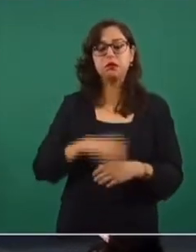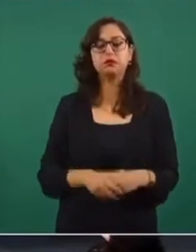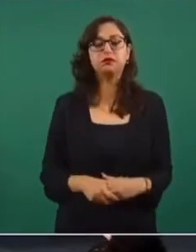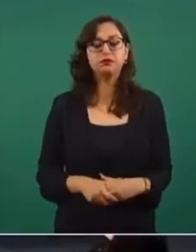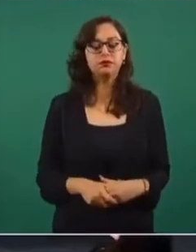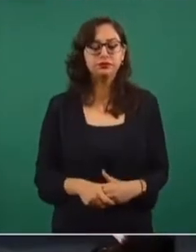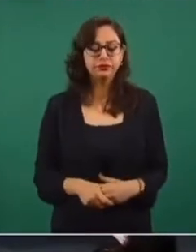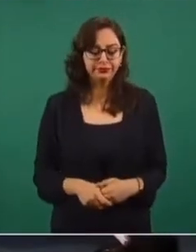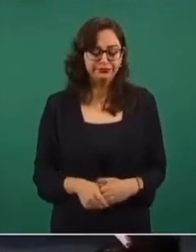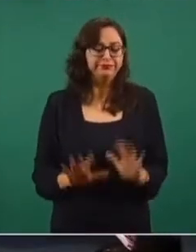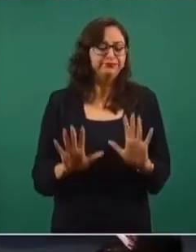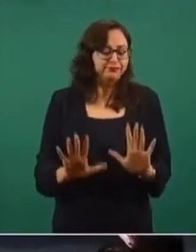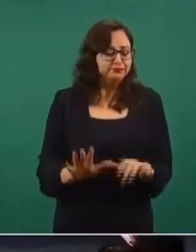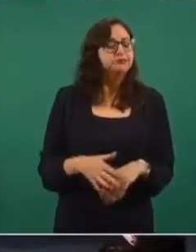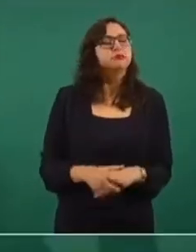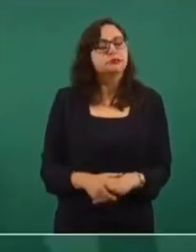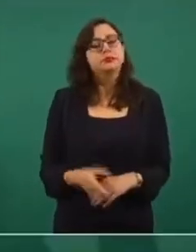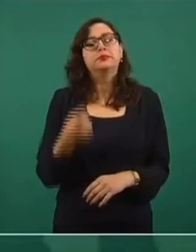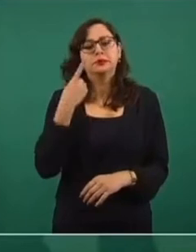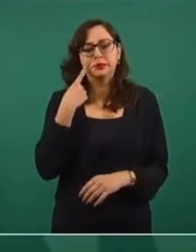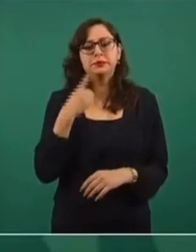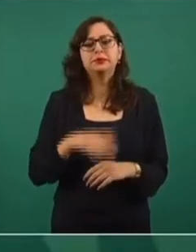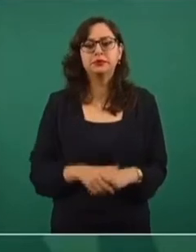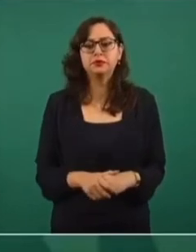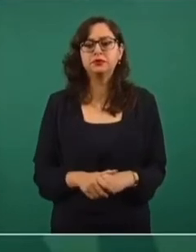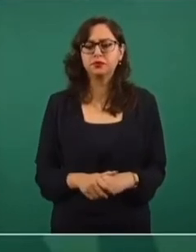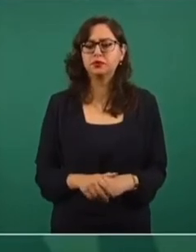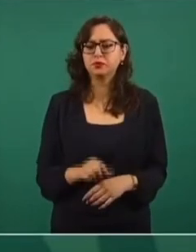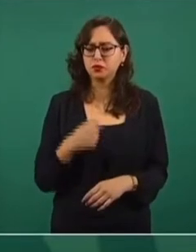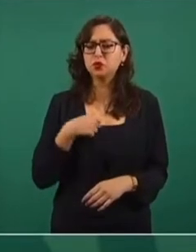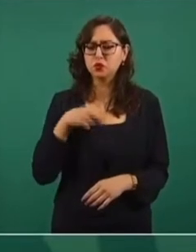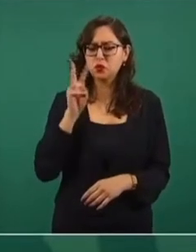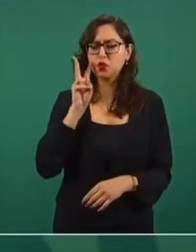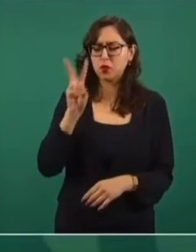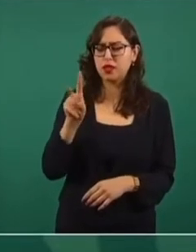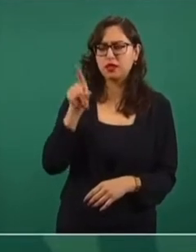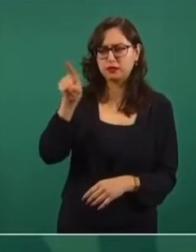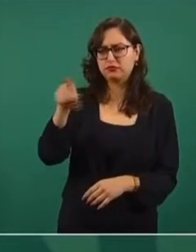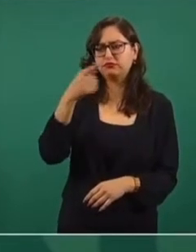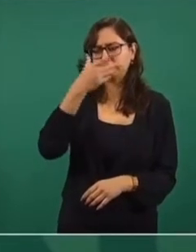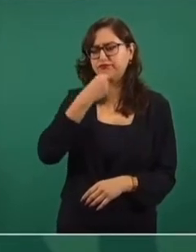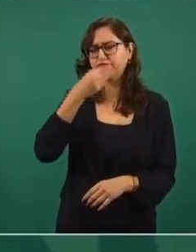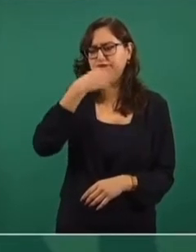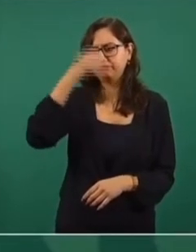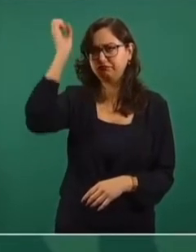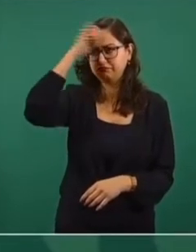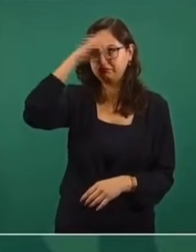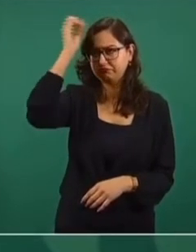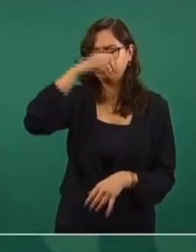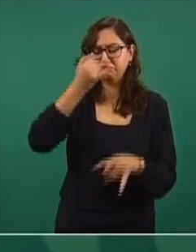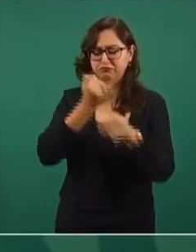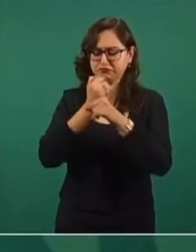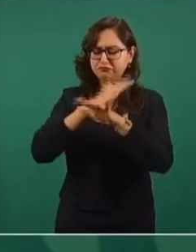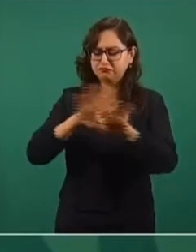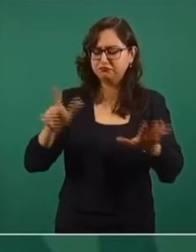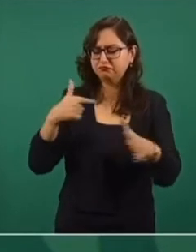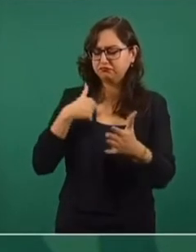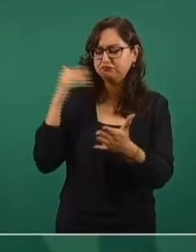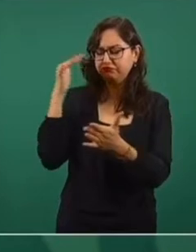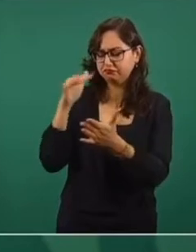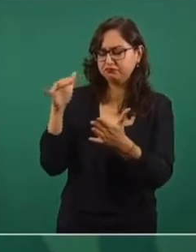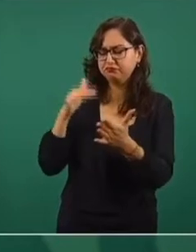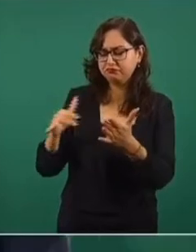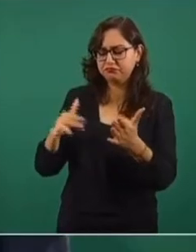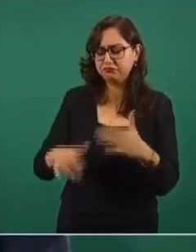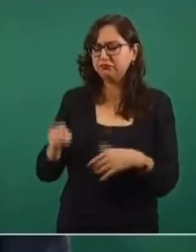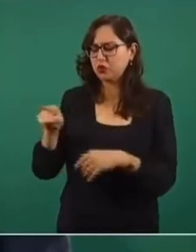sí se formó este grupo de expertos, de académicos. Yo respeto muchísimo al doctor Graue, incluso yo me